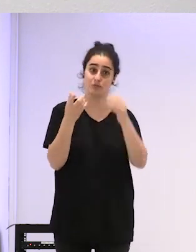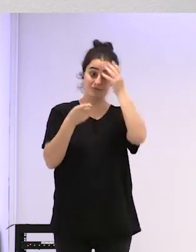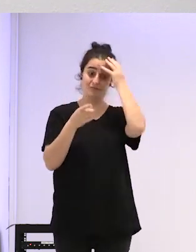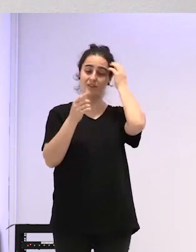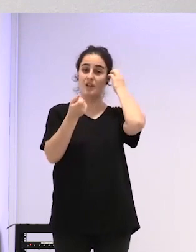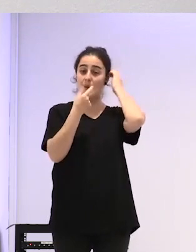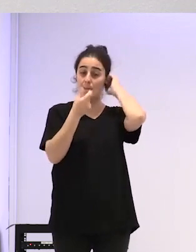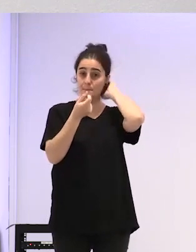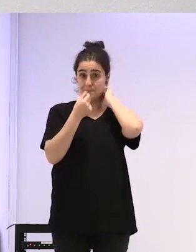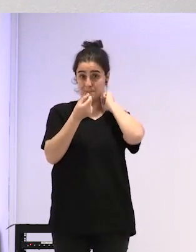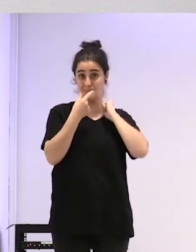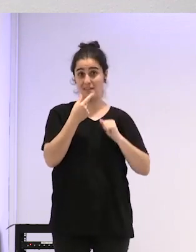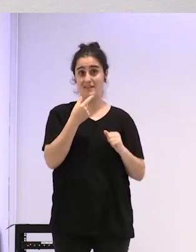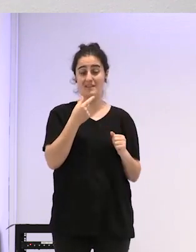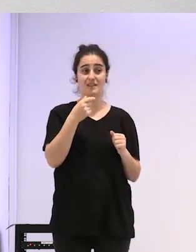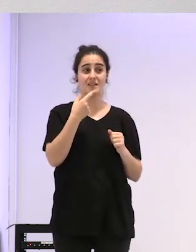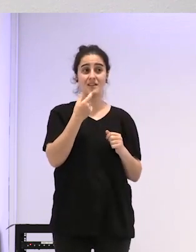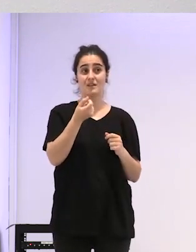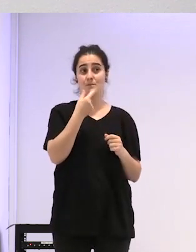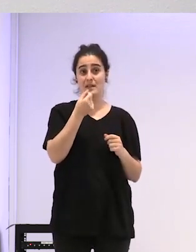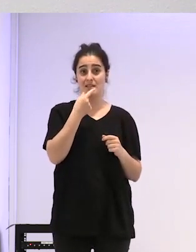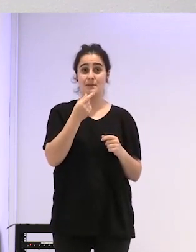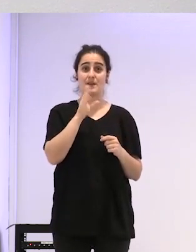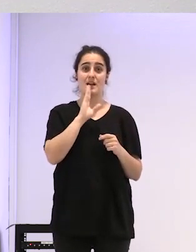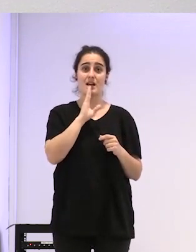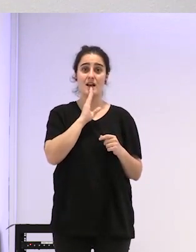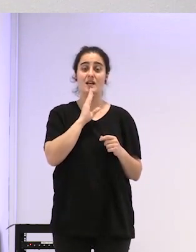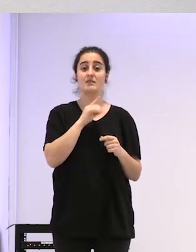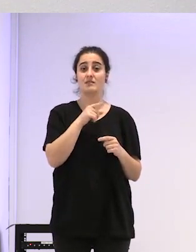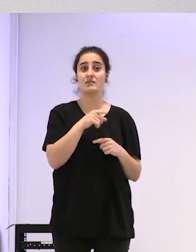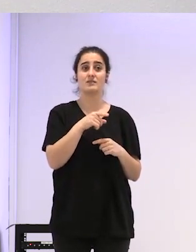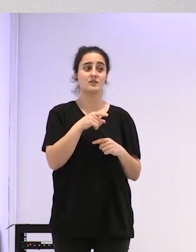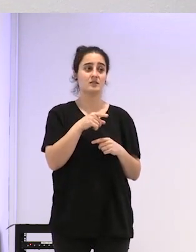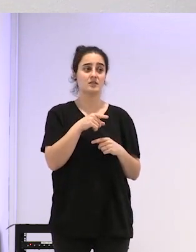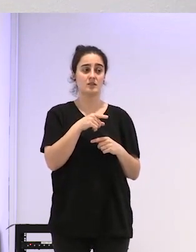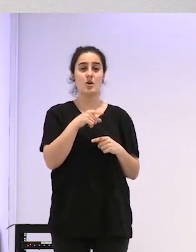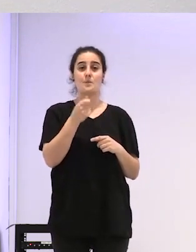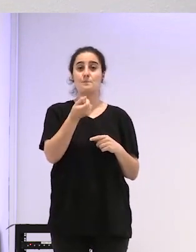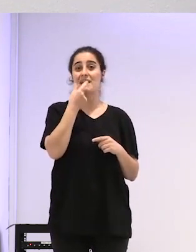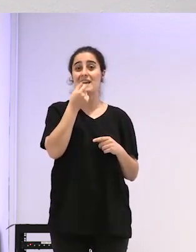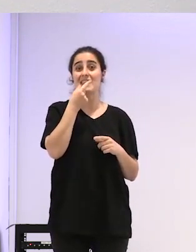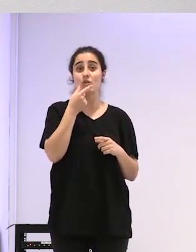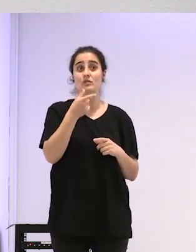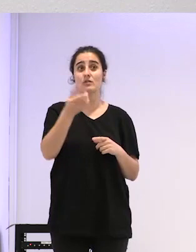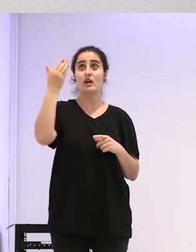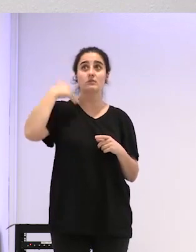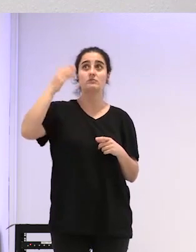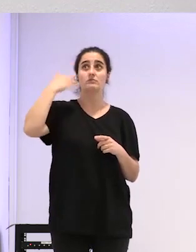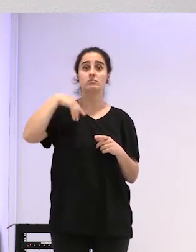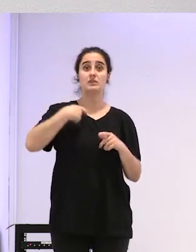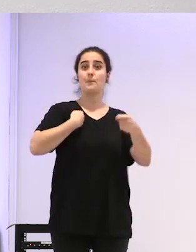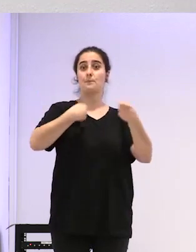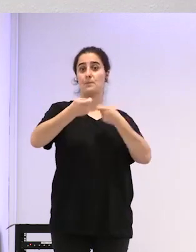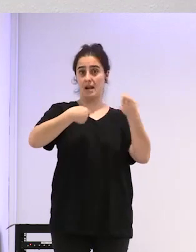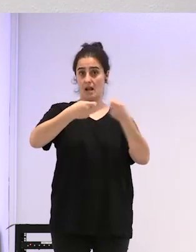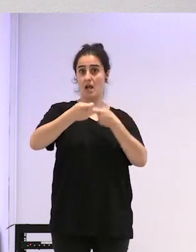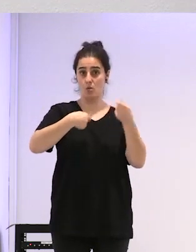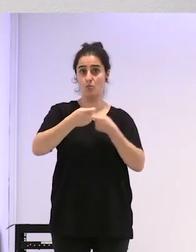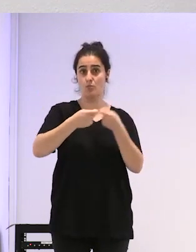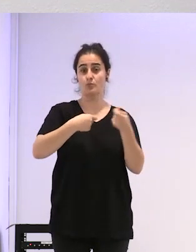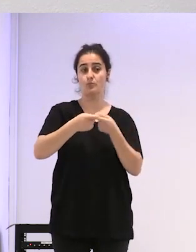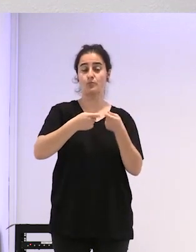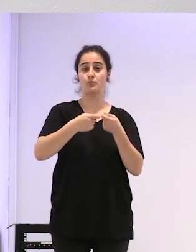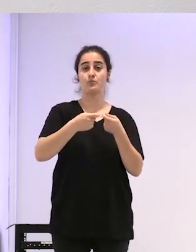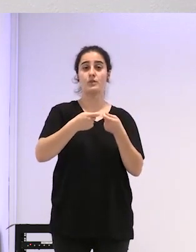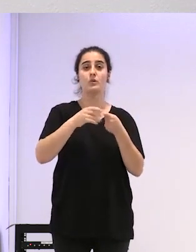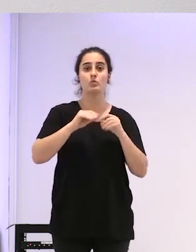vitamina esta es la aloxifeno y es una medicación que hace ya tiempo que está en el mercado que